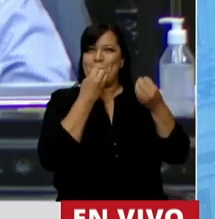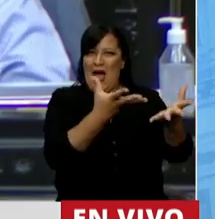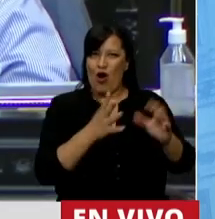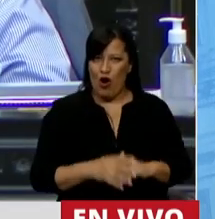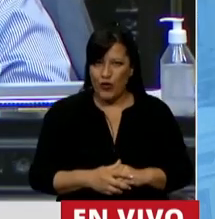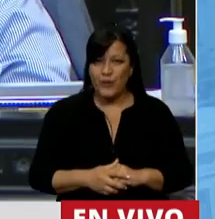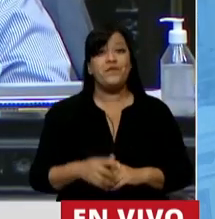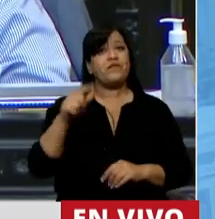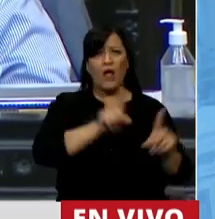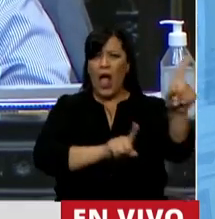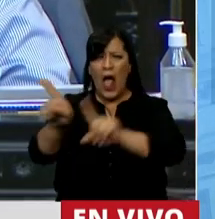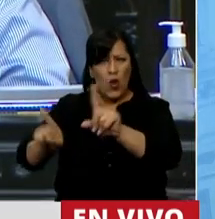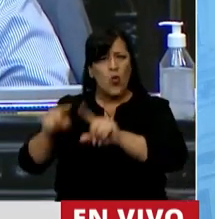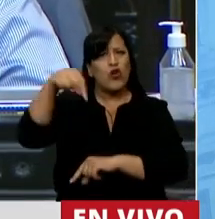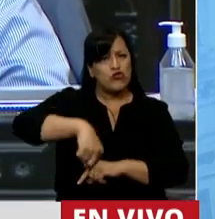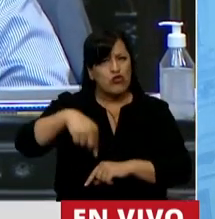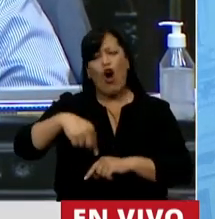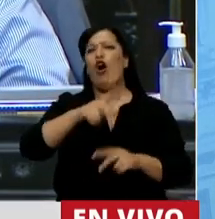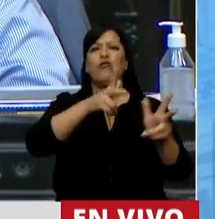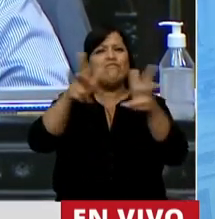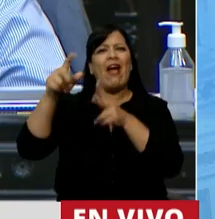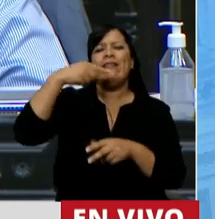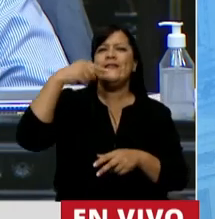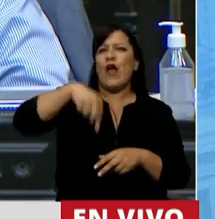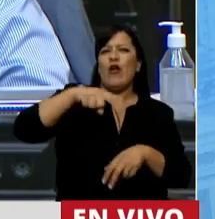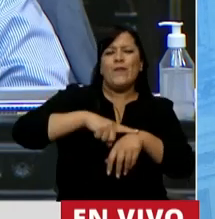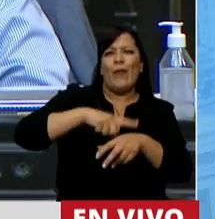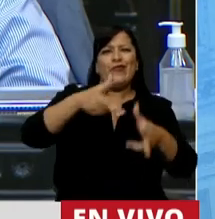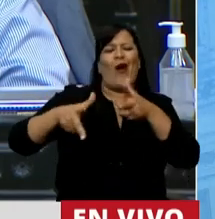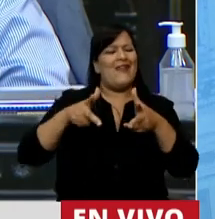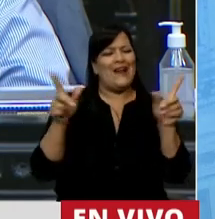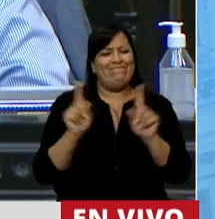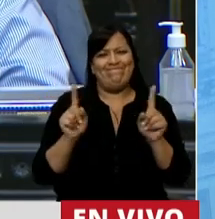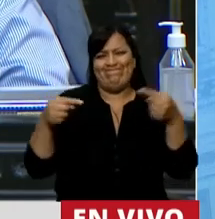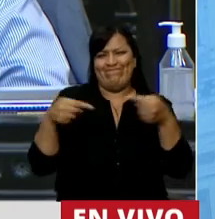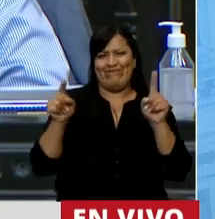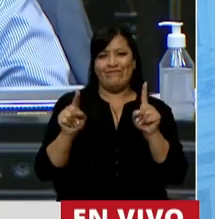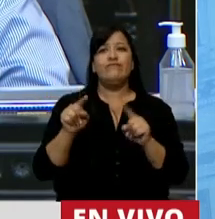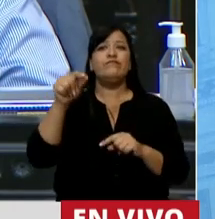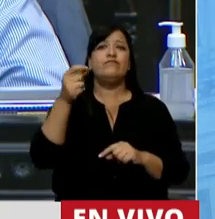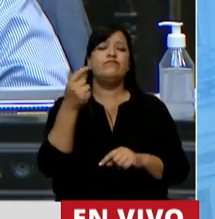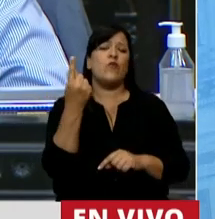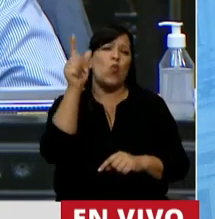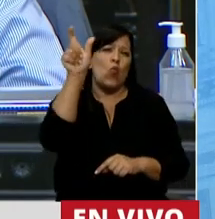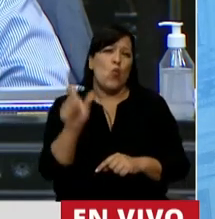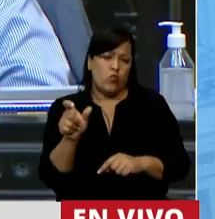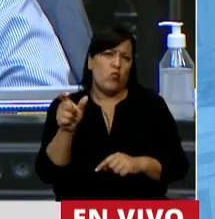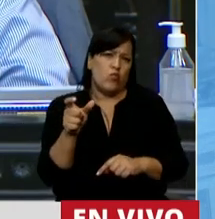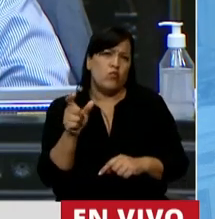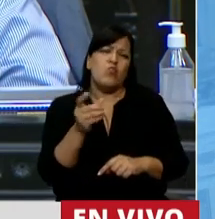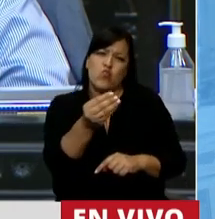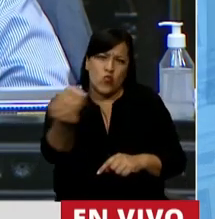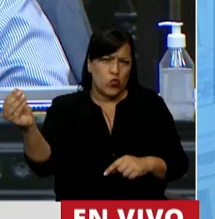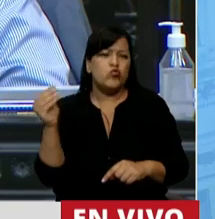Algunos aquí han dicho en el día de hoy que no es el momento. Lo escuchamos en numerosa